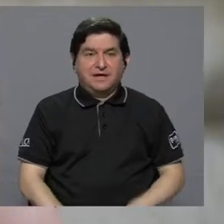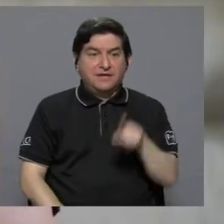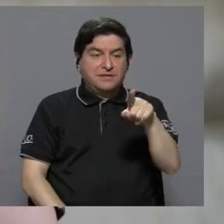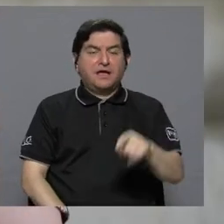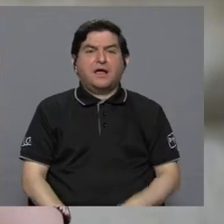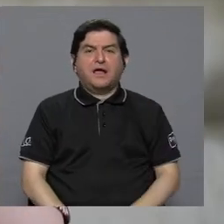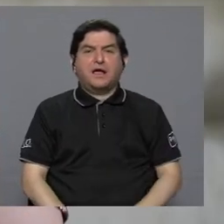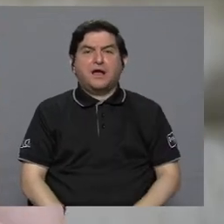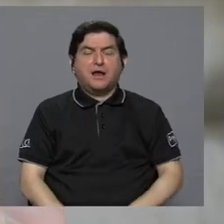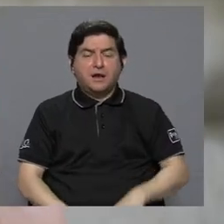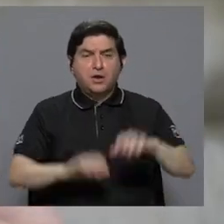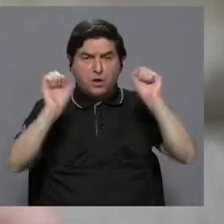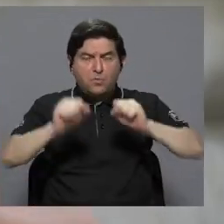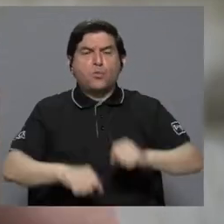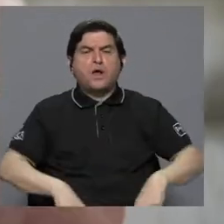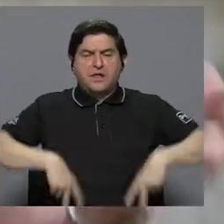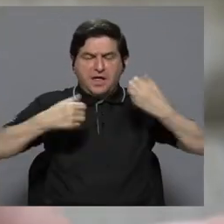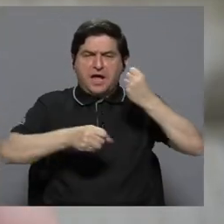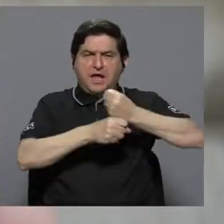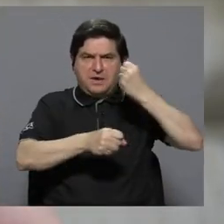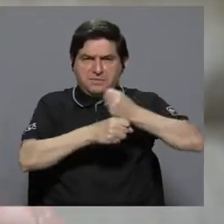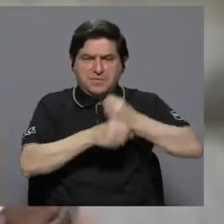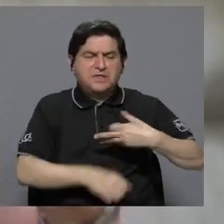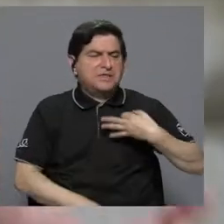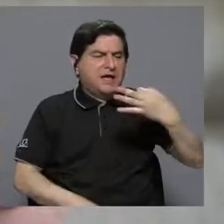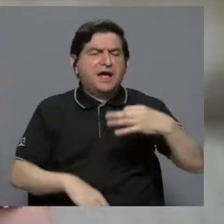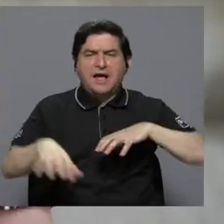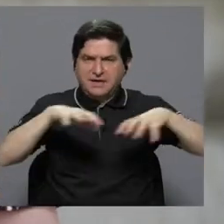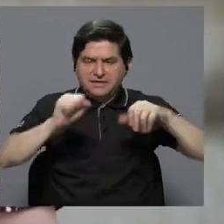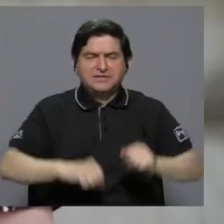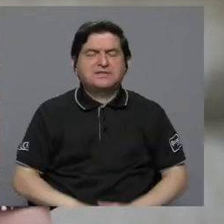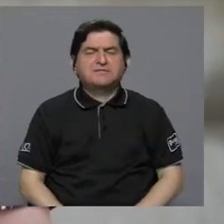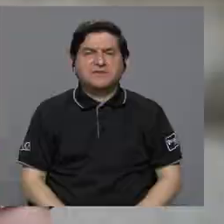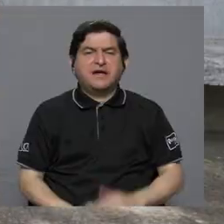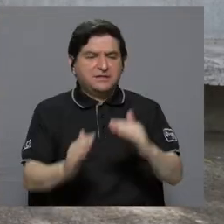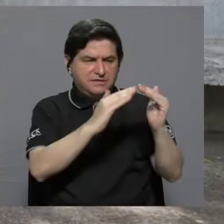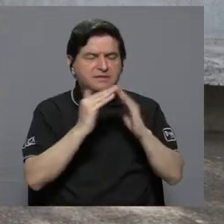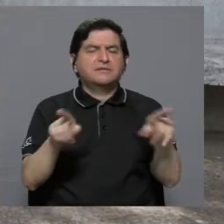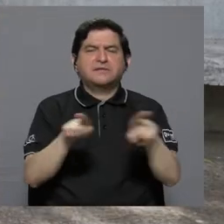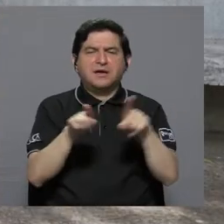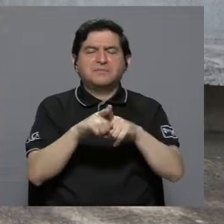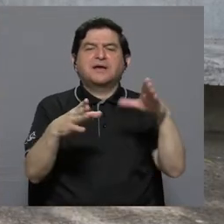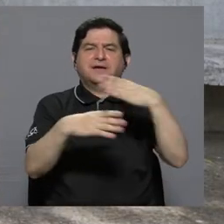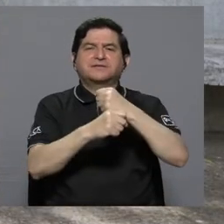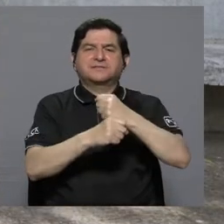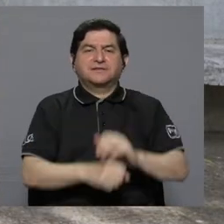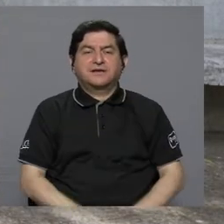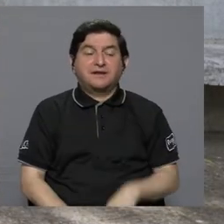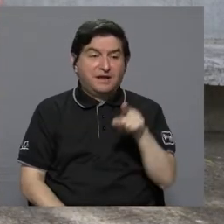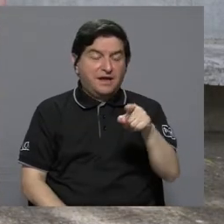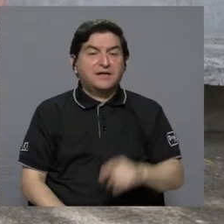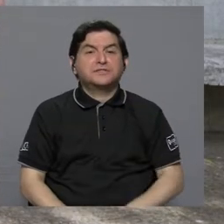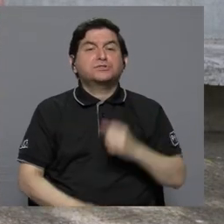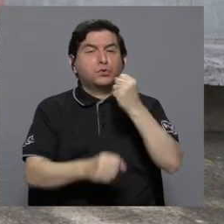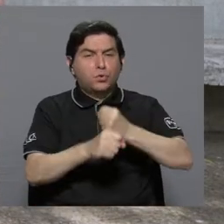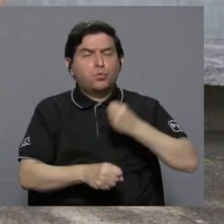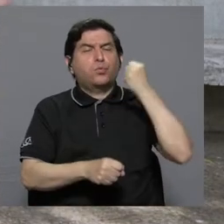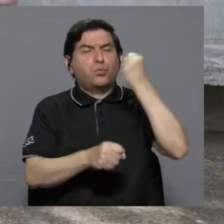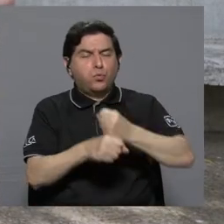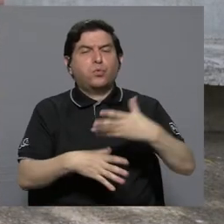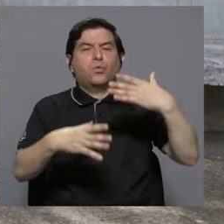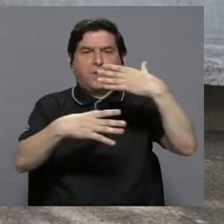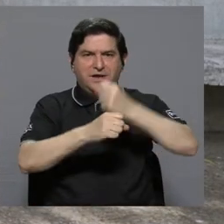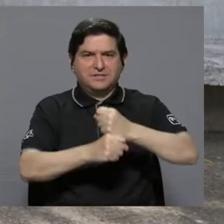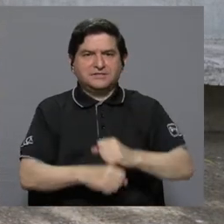que se desenvuelva en la vida, en su vida laboral, en su vida cotidiana, en su vida en comunidad. Y eso es el gran esfuerzo que tenemos que